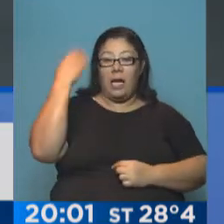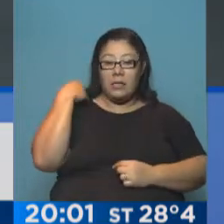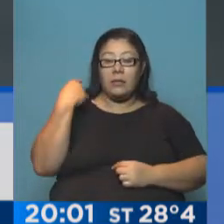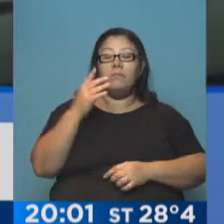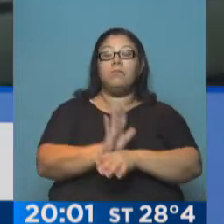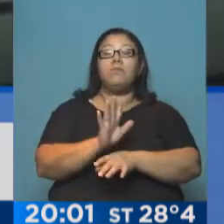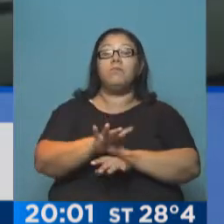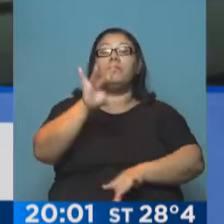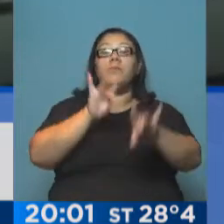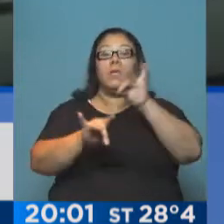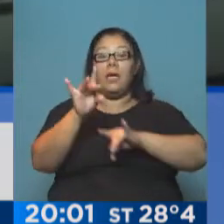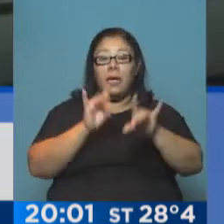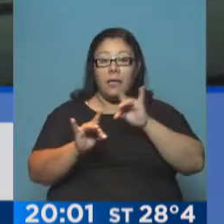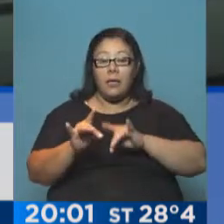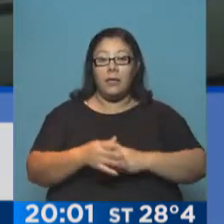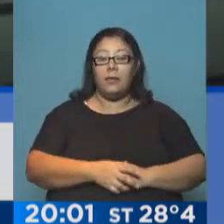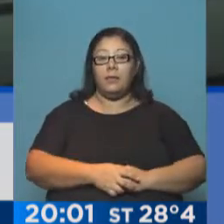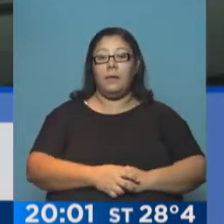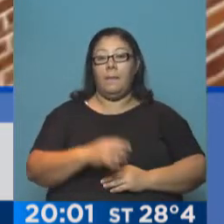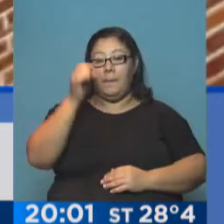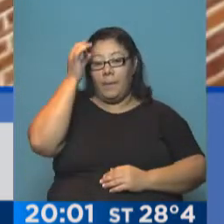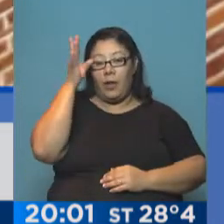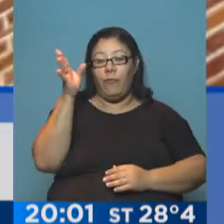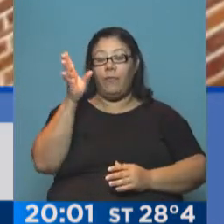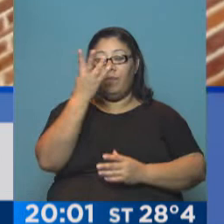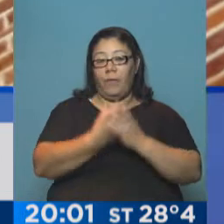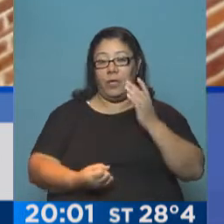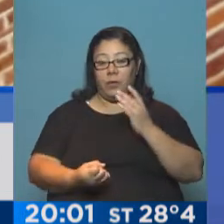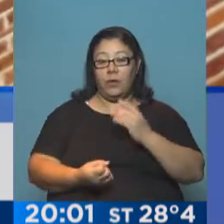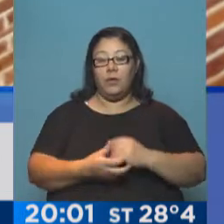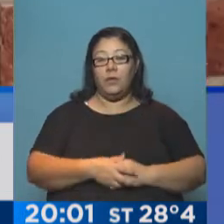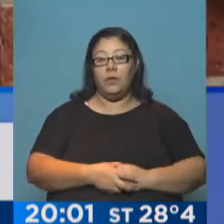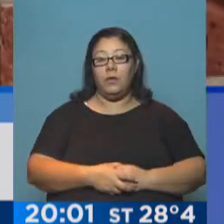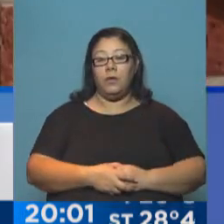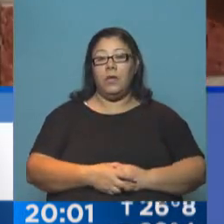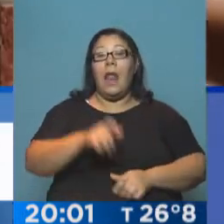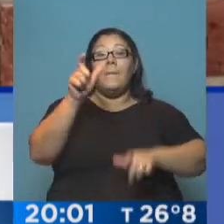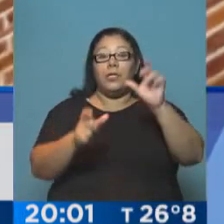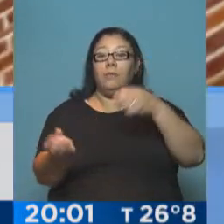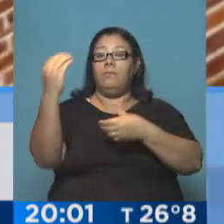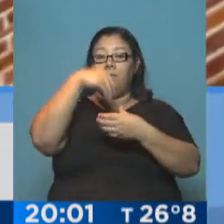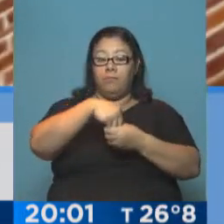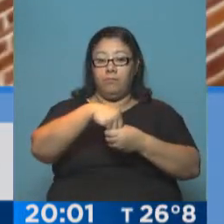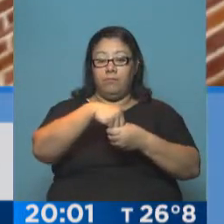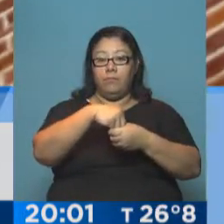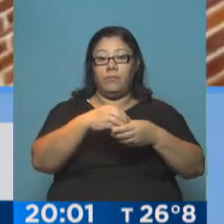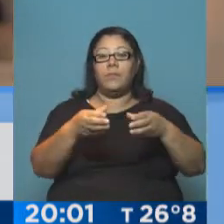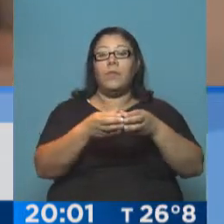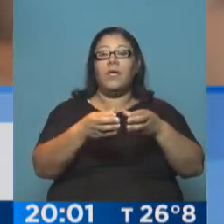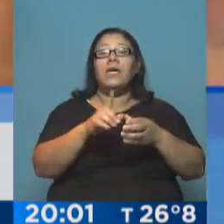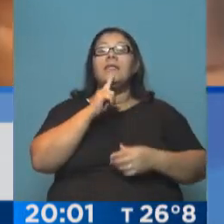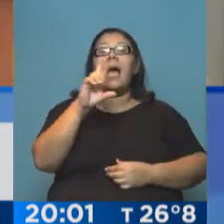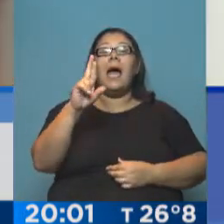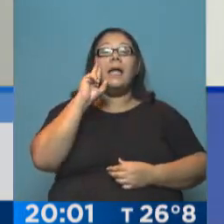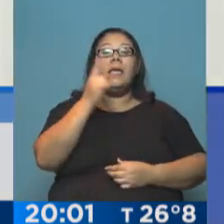elegibilidad para aquellos que tienen que estar incluidos dentro de la tarifa social,